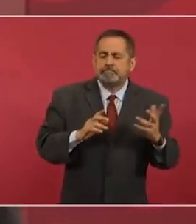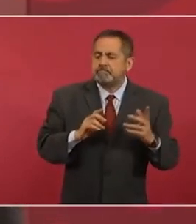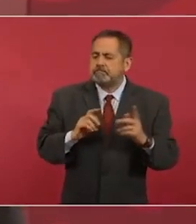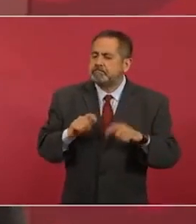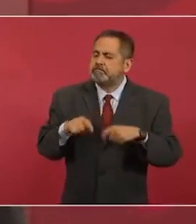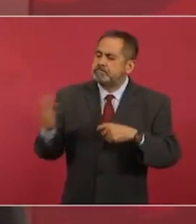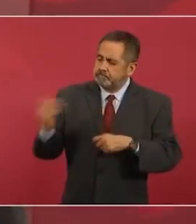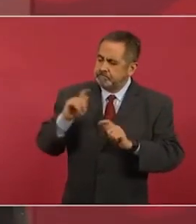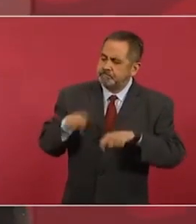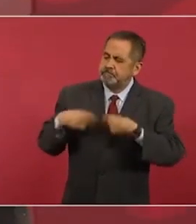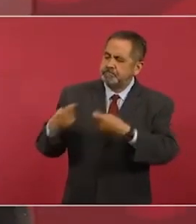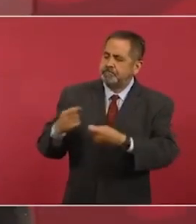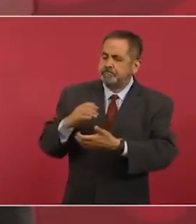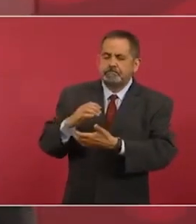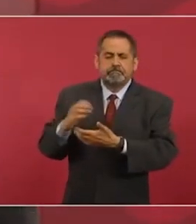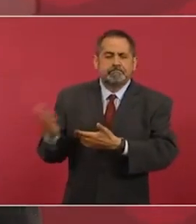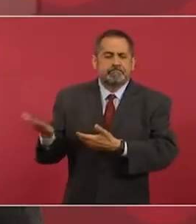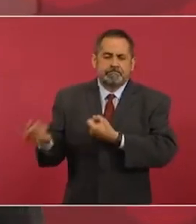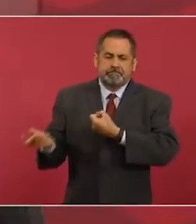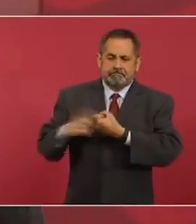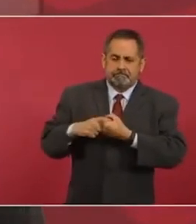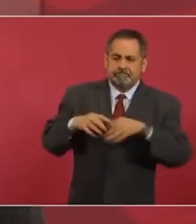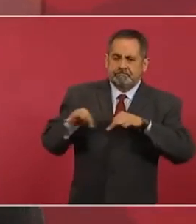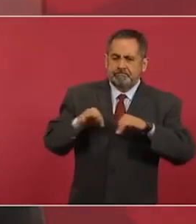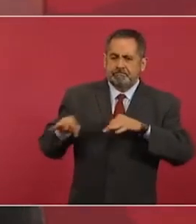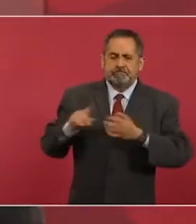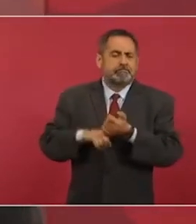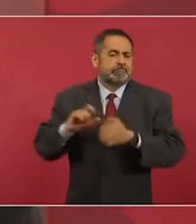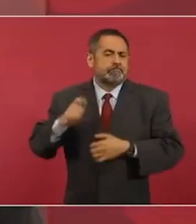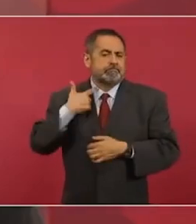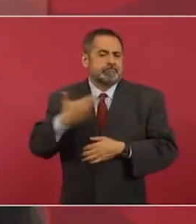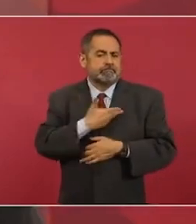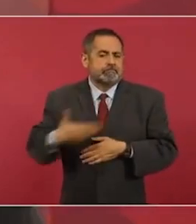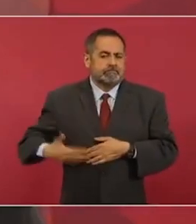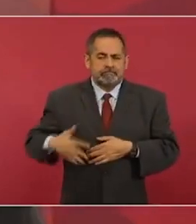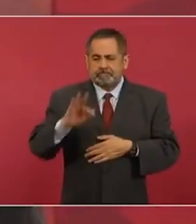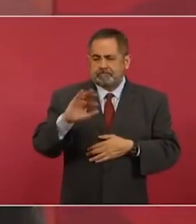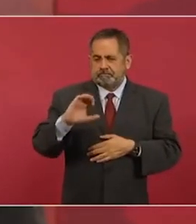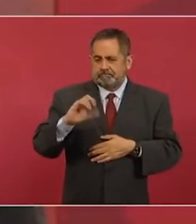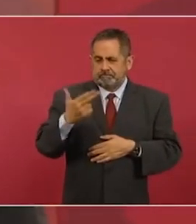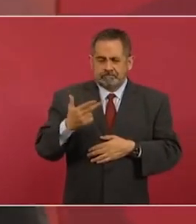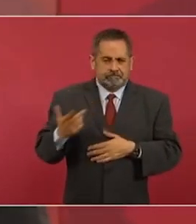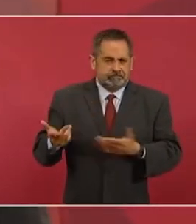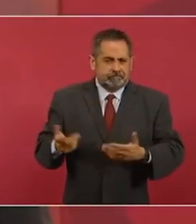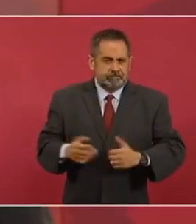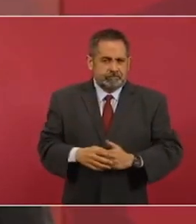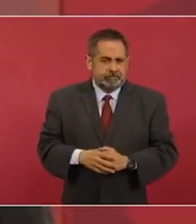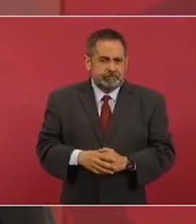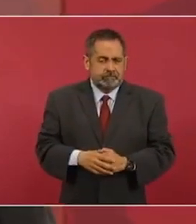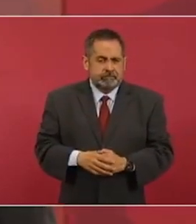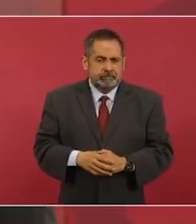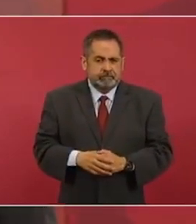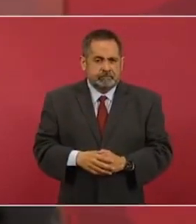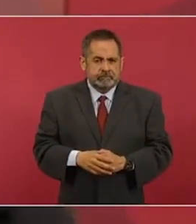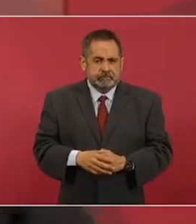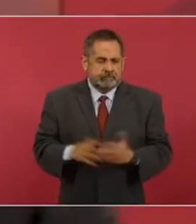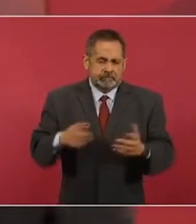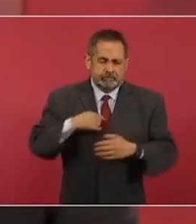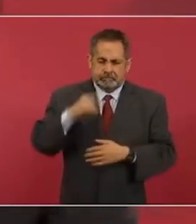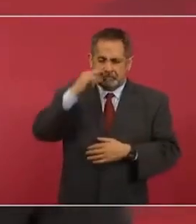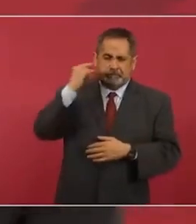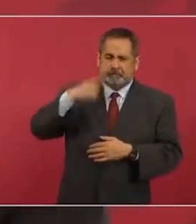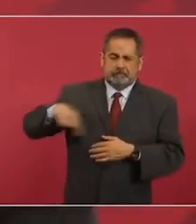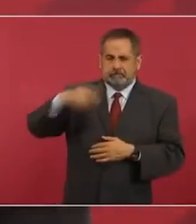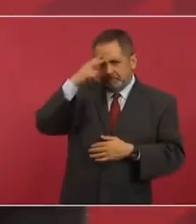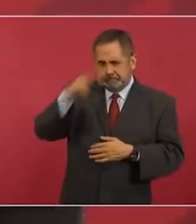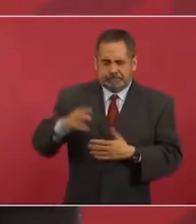al expresidente Calderón, que eso es ofensivo